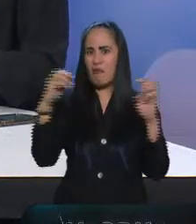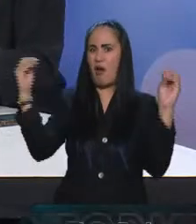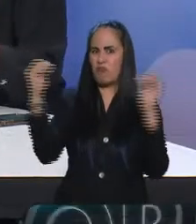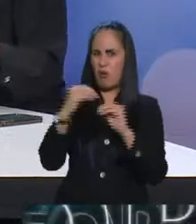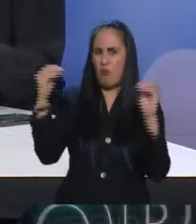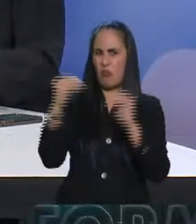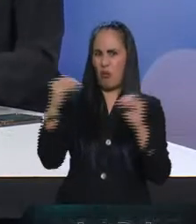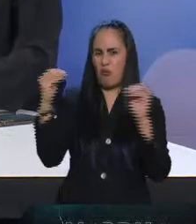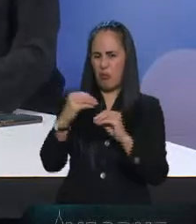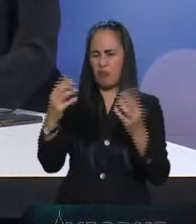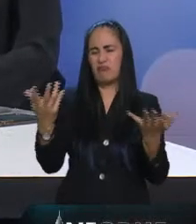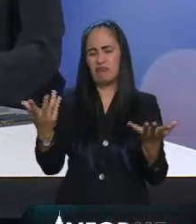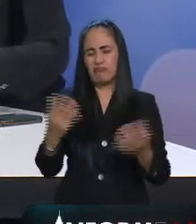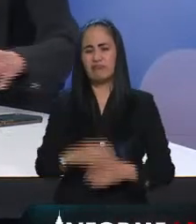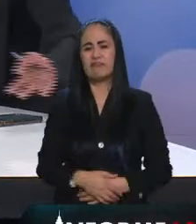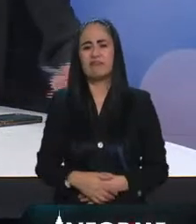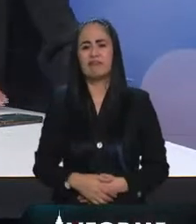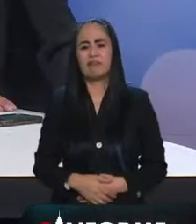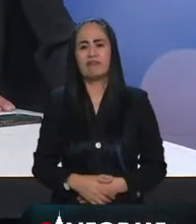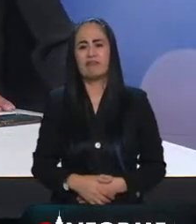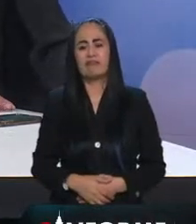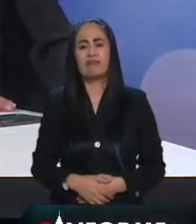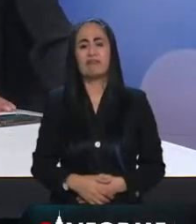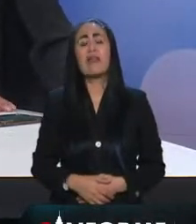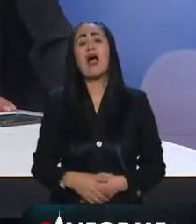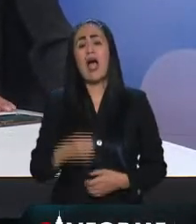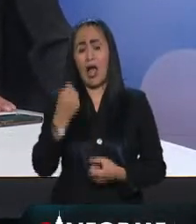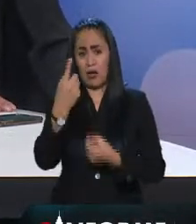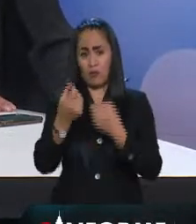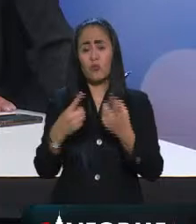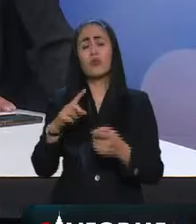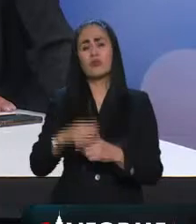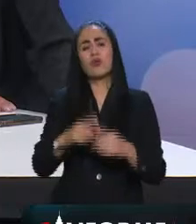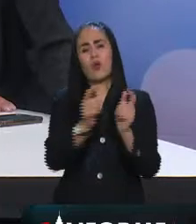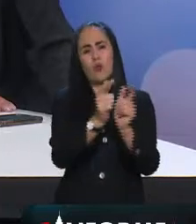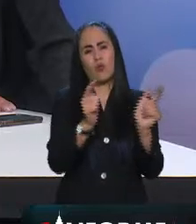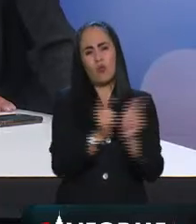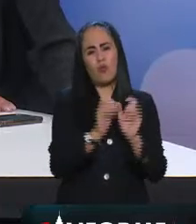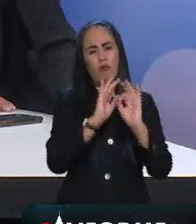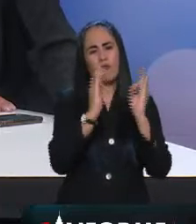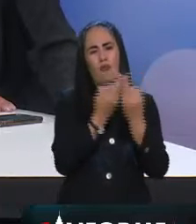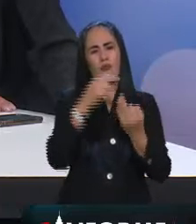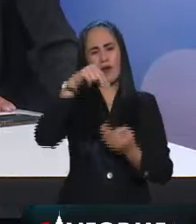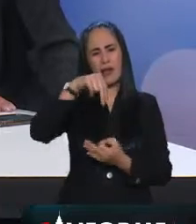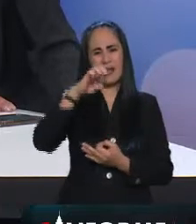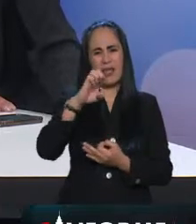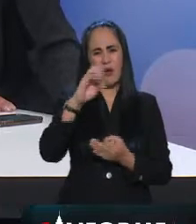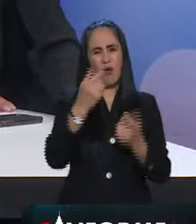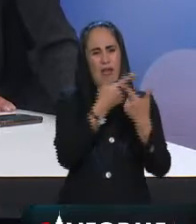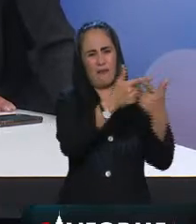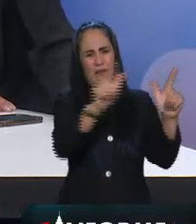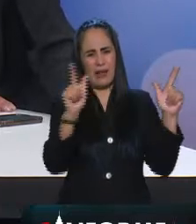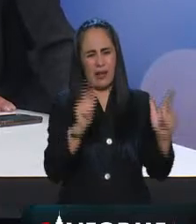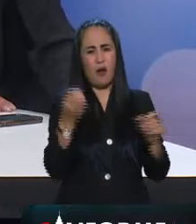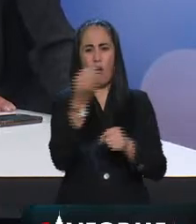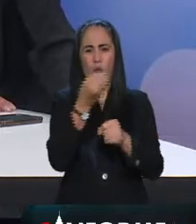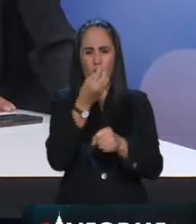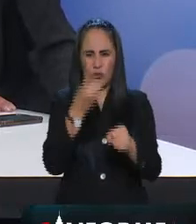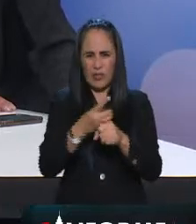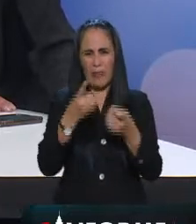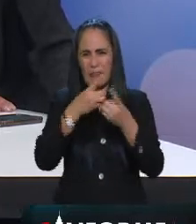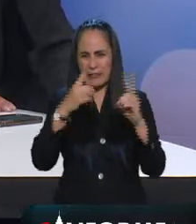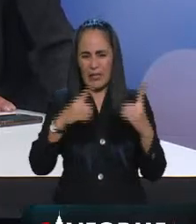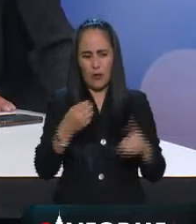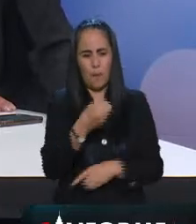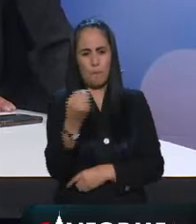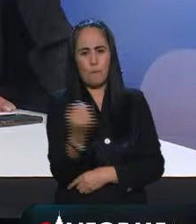responde a los que quieren que se mantenga el modelo neoliberal en donde ven a las oportunidades de desarrollo como un privilegio y